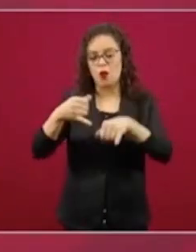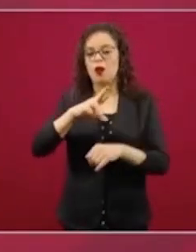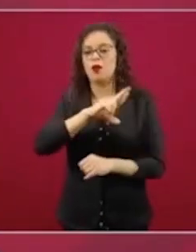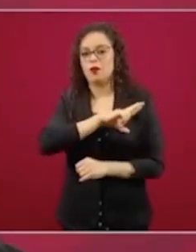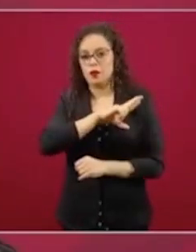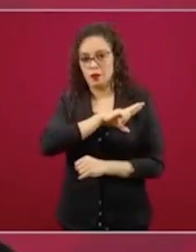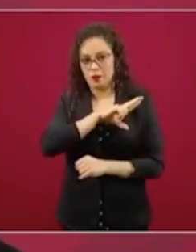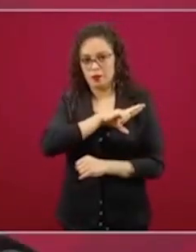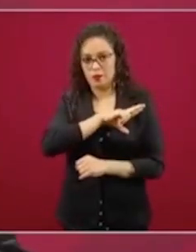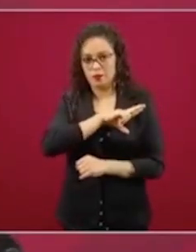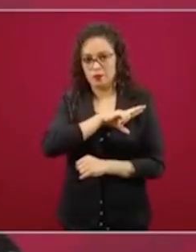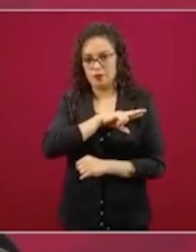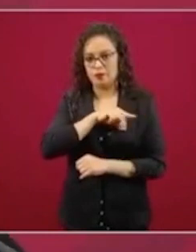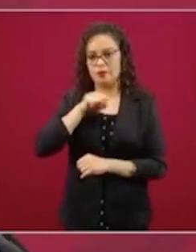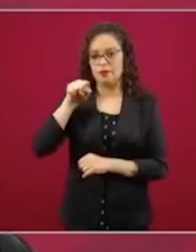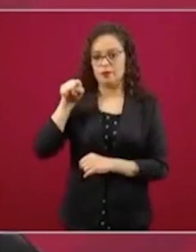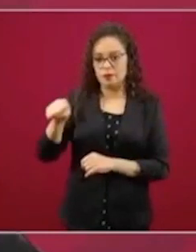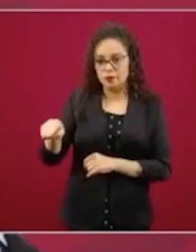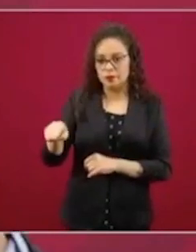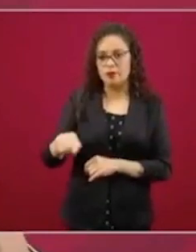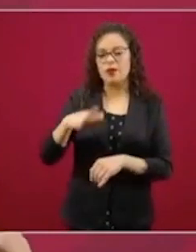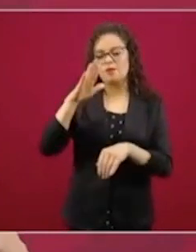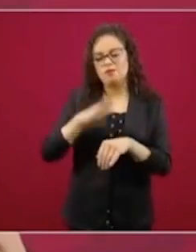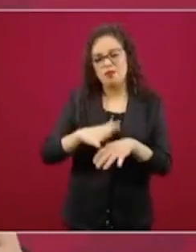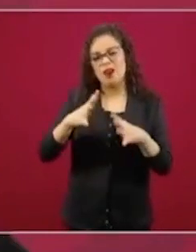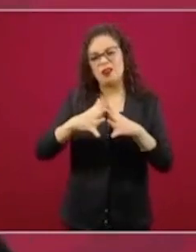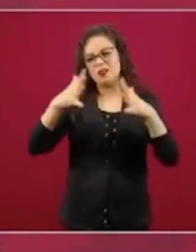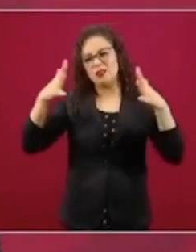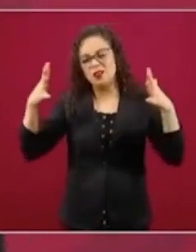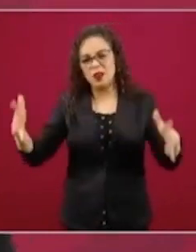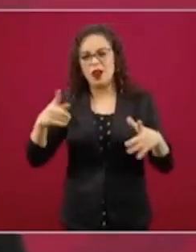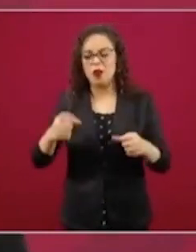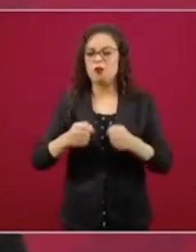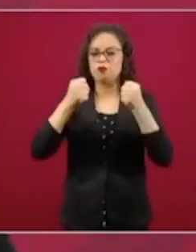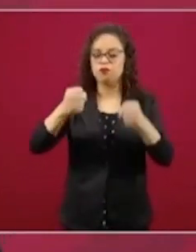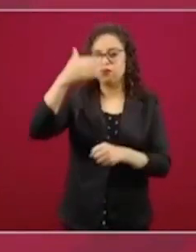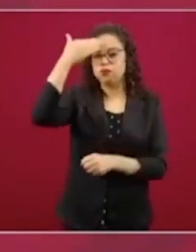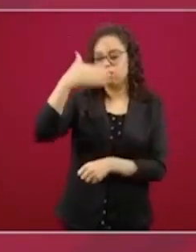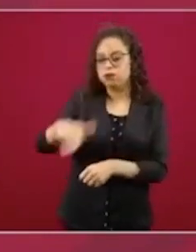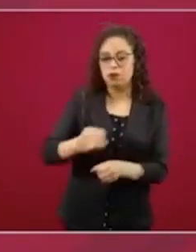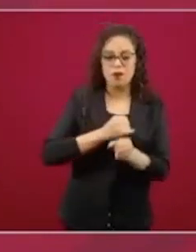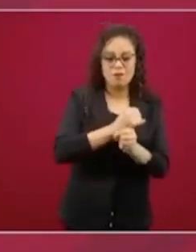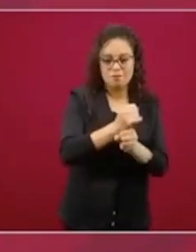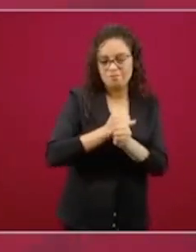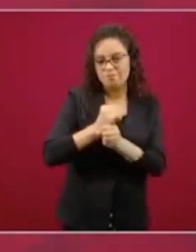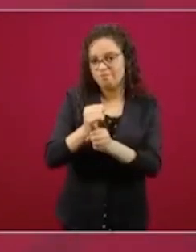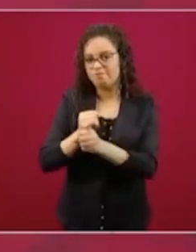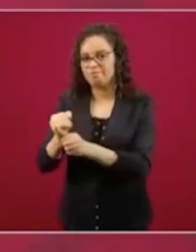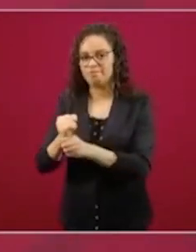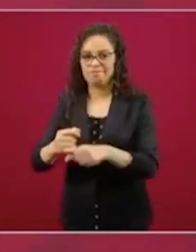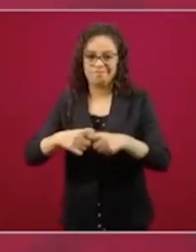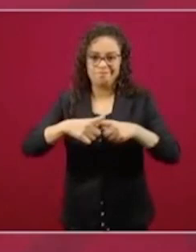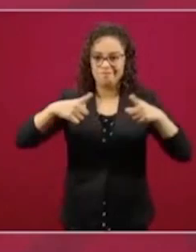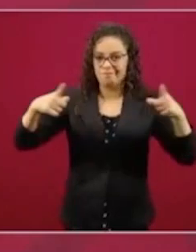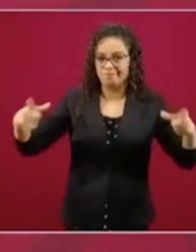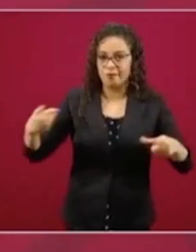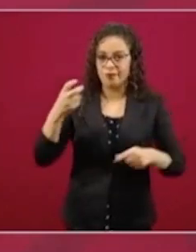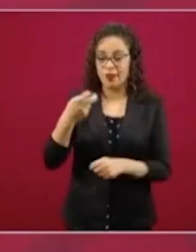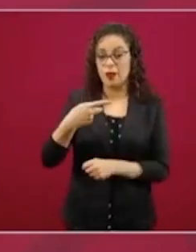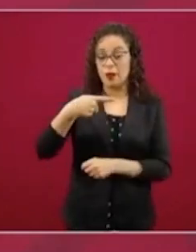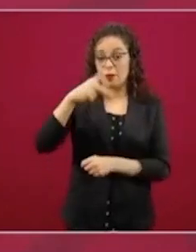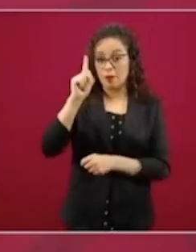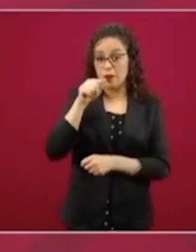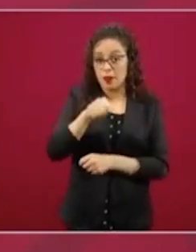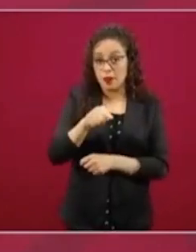Los que tienen mayor presencia, los que tienen una infraestructura de investigación. Pero en esta iniciativa lo que destaca es la